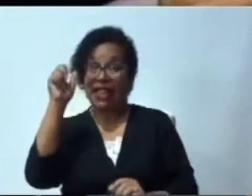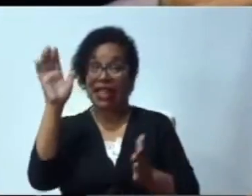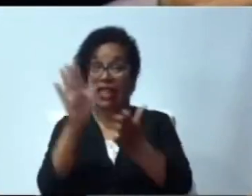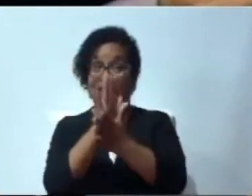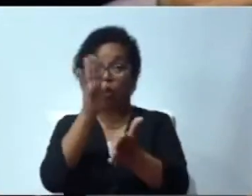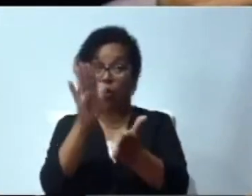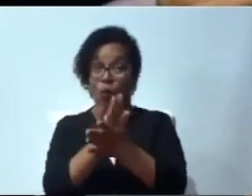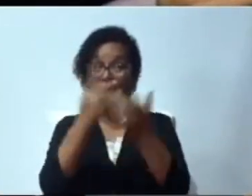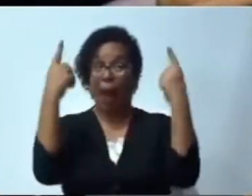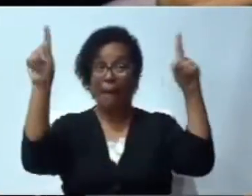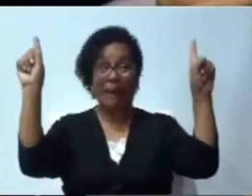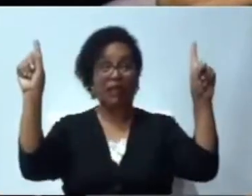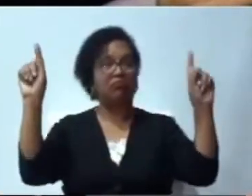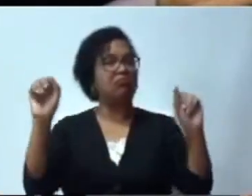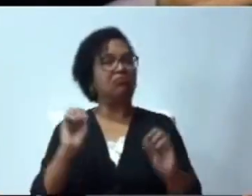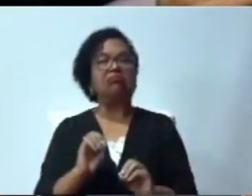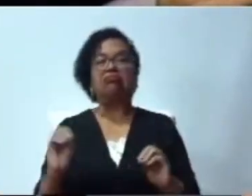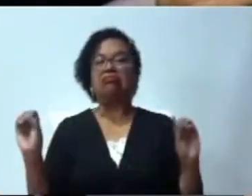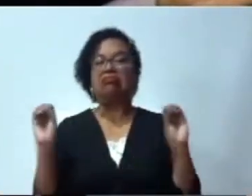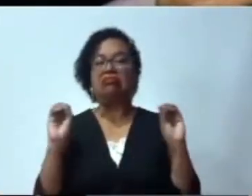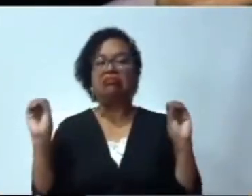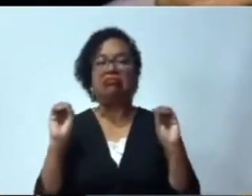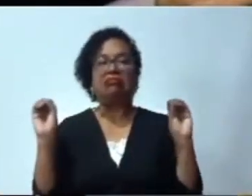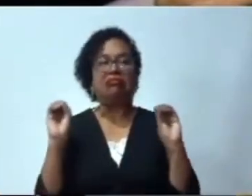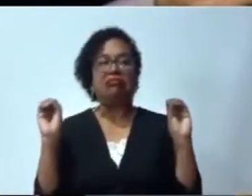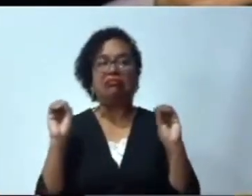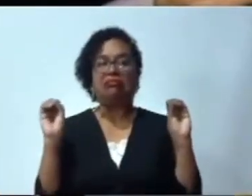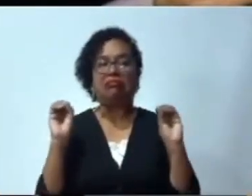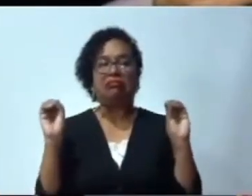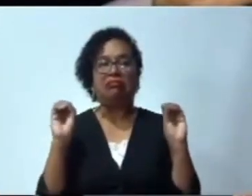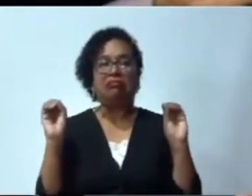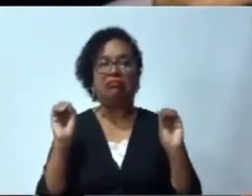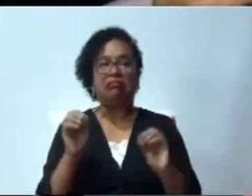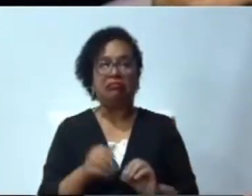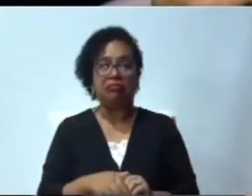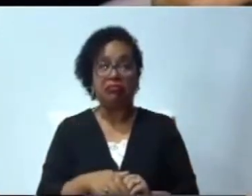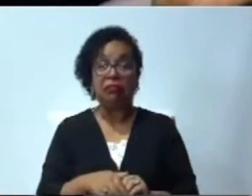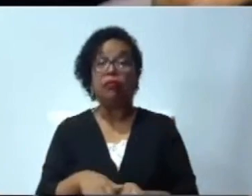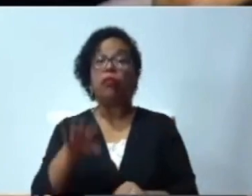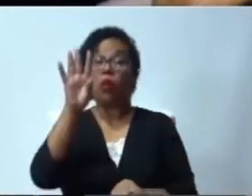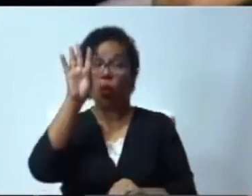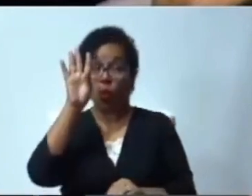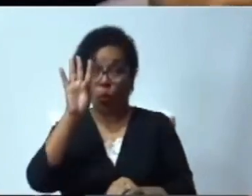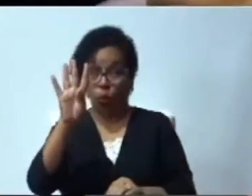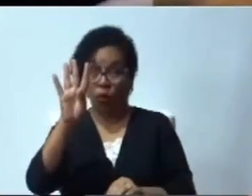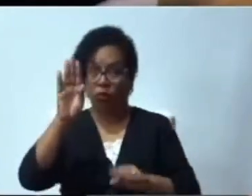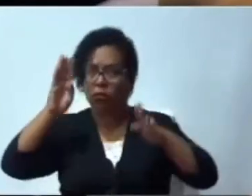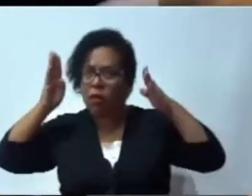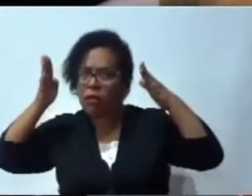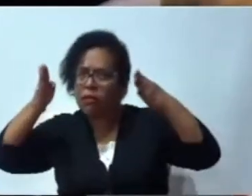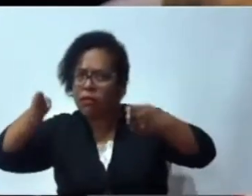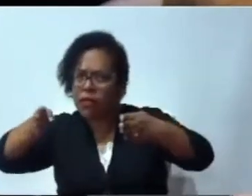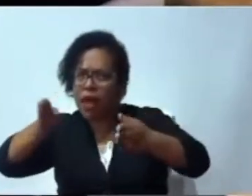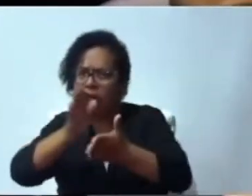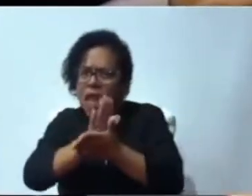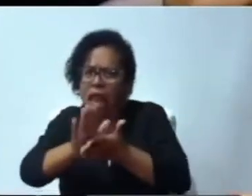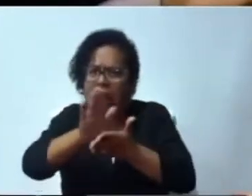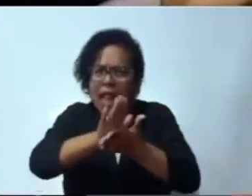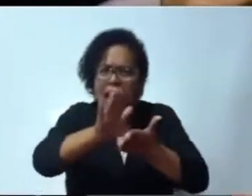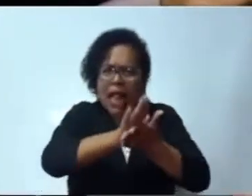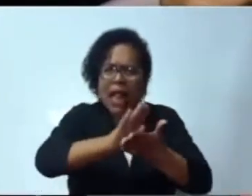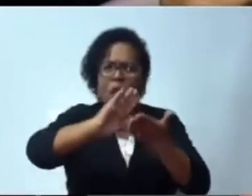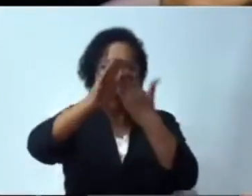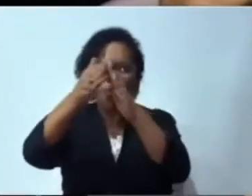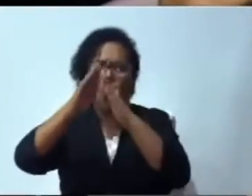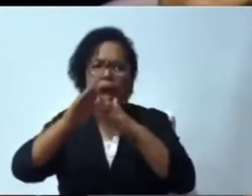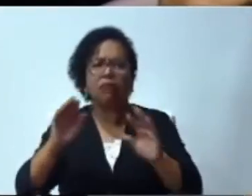aprobamos aquí, no ha cumplido con la conducción de cuatro ciudades sanitaria, tampoco ha cumplido